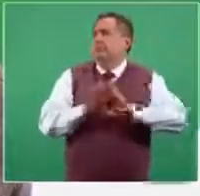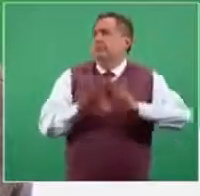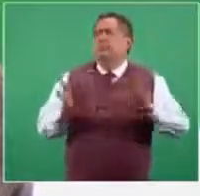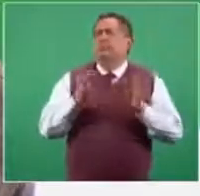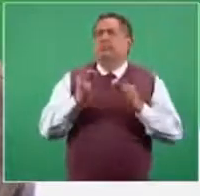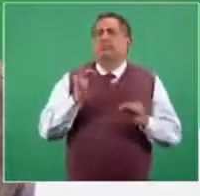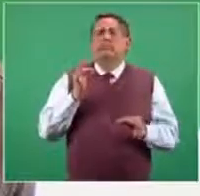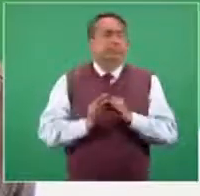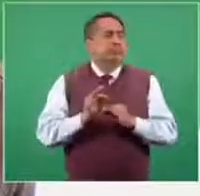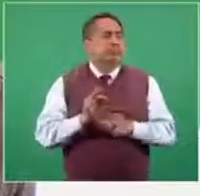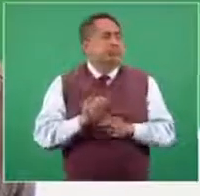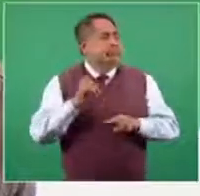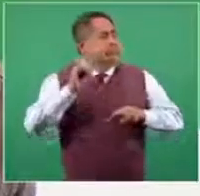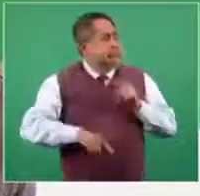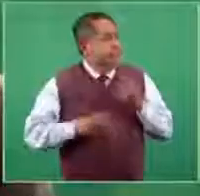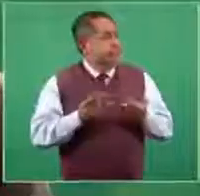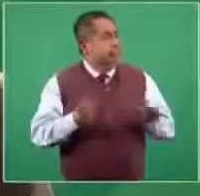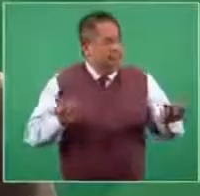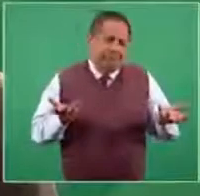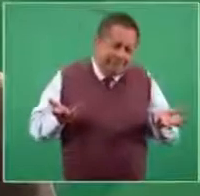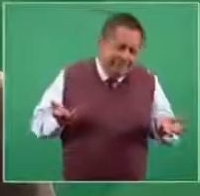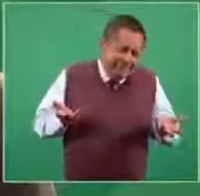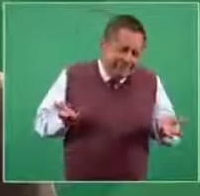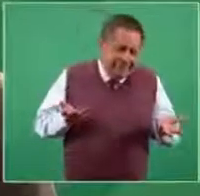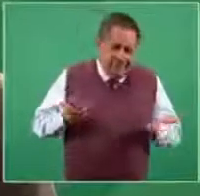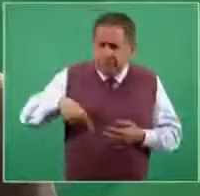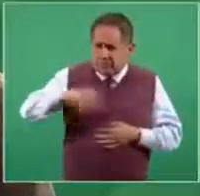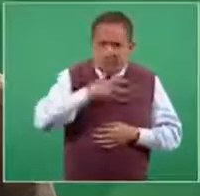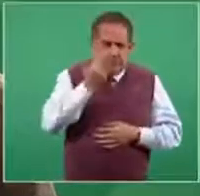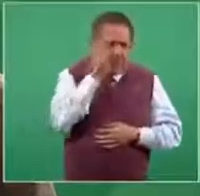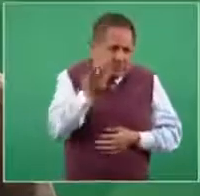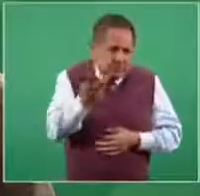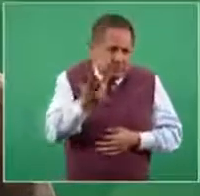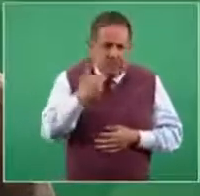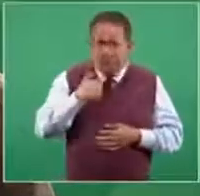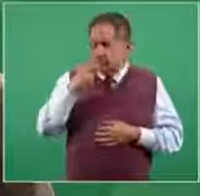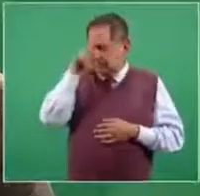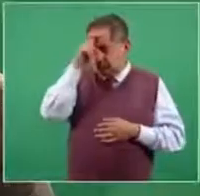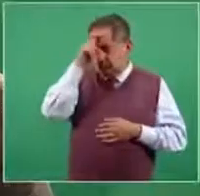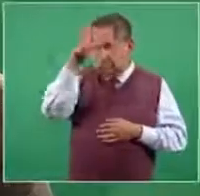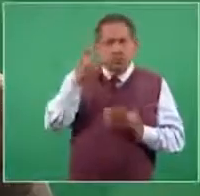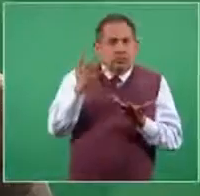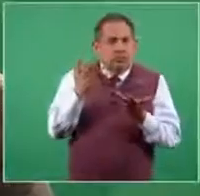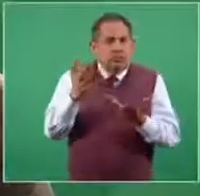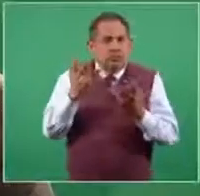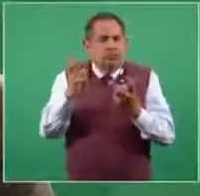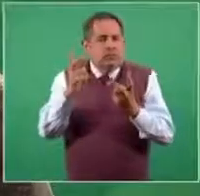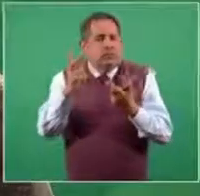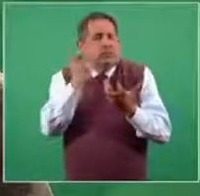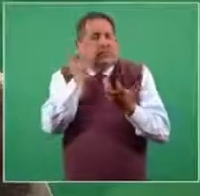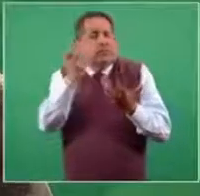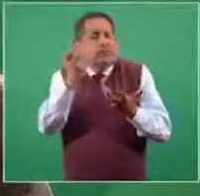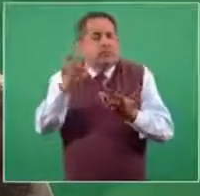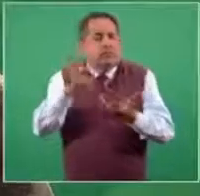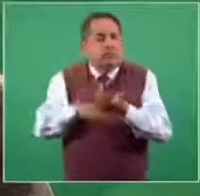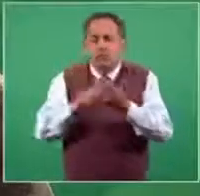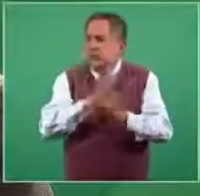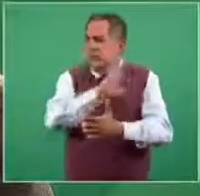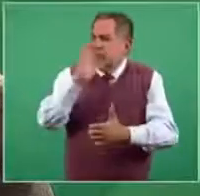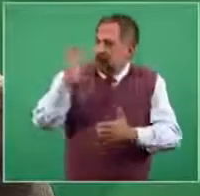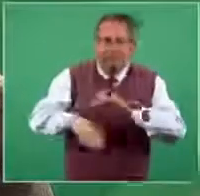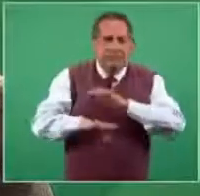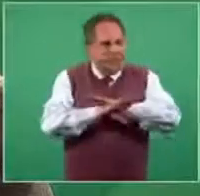y que ya no hubiera una epidemia. Estoy seguro que todos y todas tenemos esa aspiración completamente